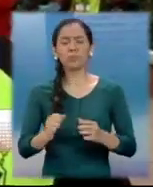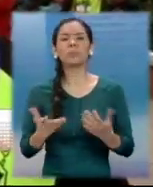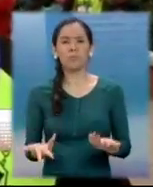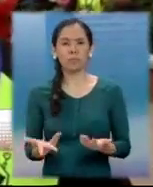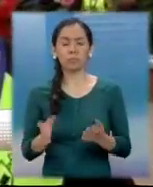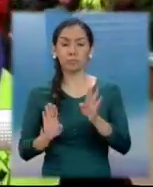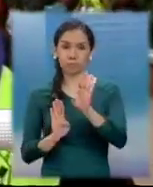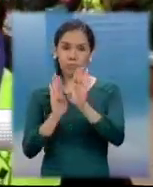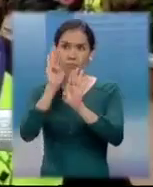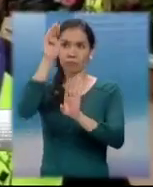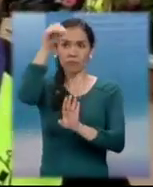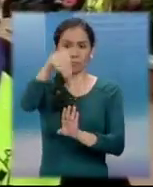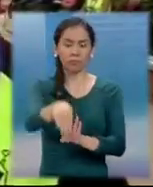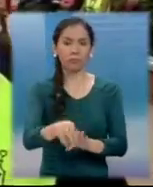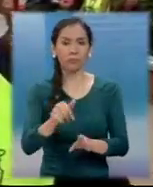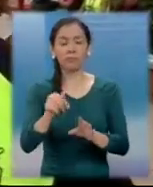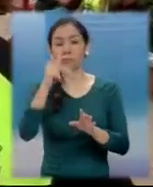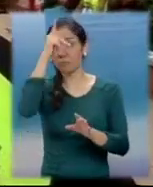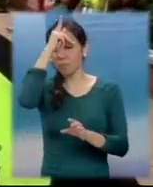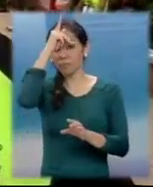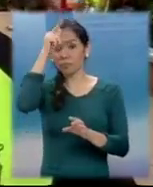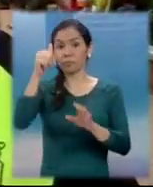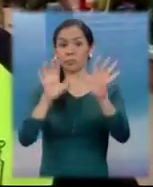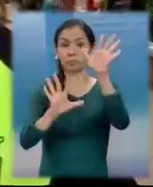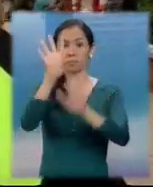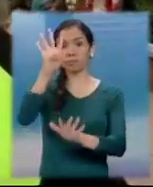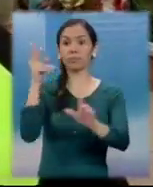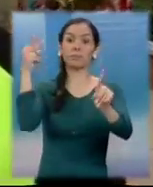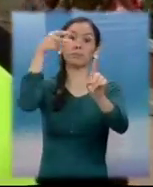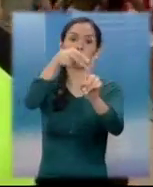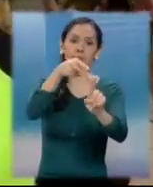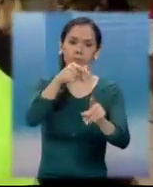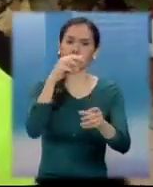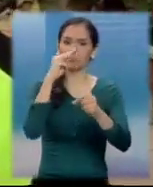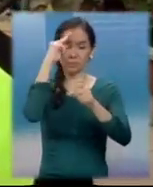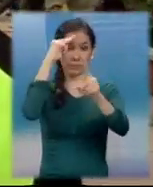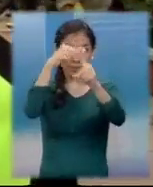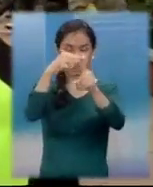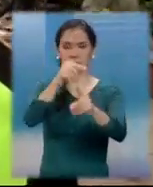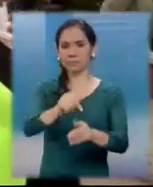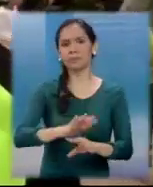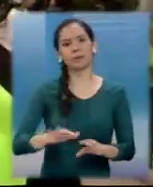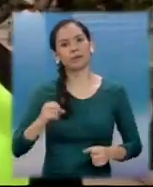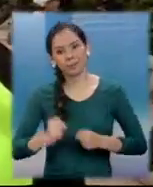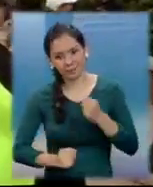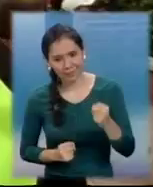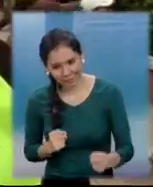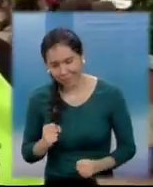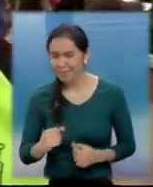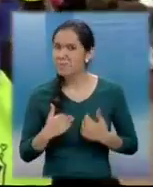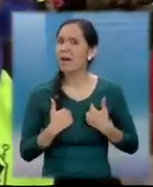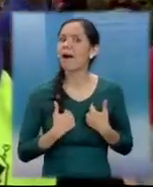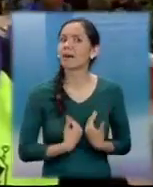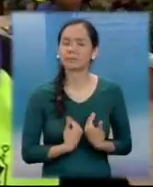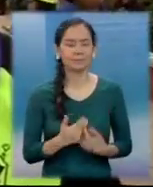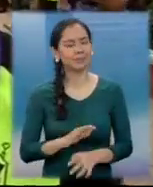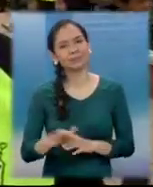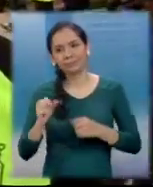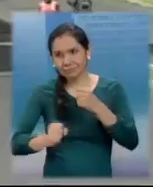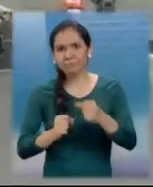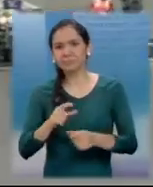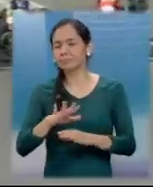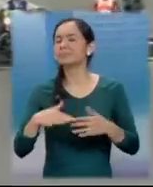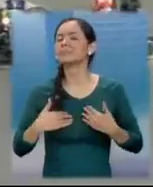del kilómetro 14 hasta la meta, porque ahí es donde el cuerpo ya va prácticamente